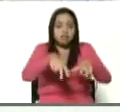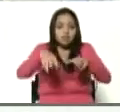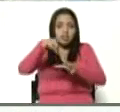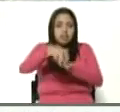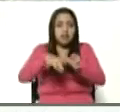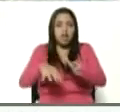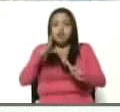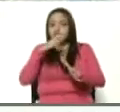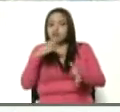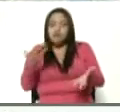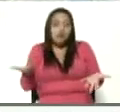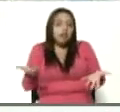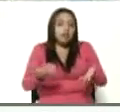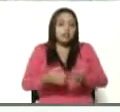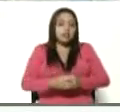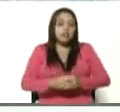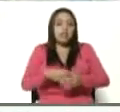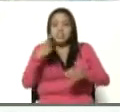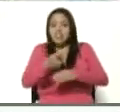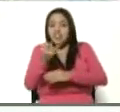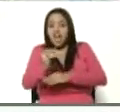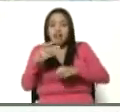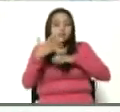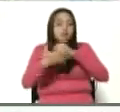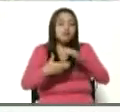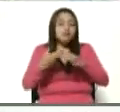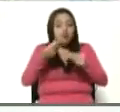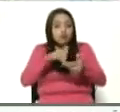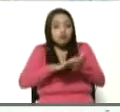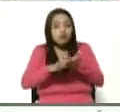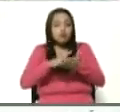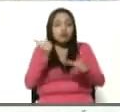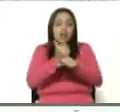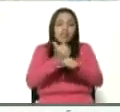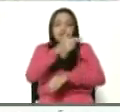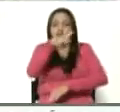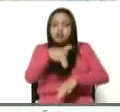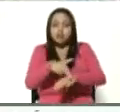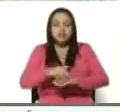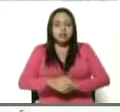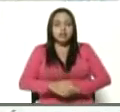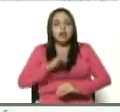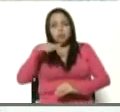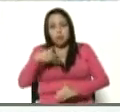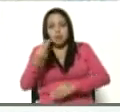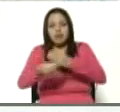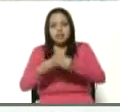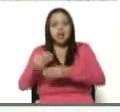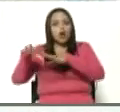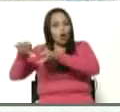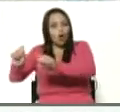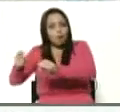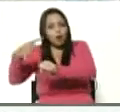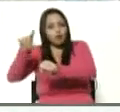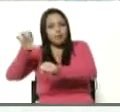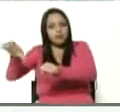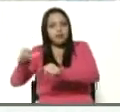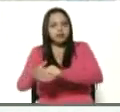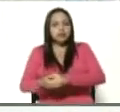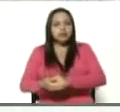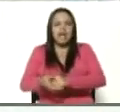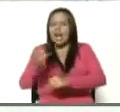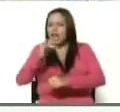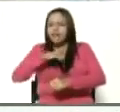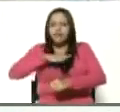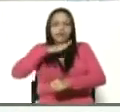excusa ya para no regularizarlo. Con producción nacional. Si pudiéramos importar, estuviéramos bollantes.